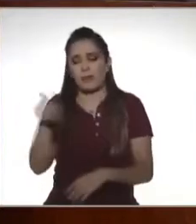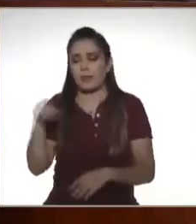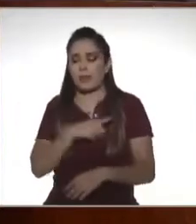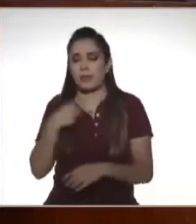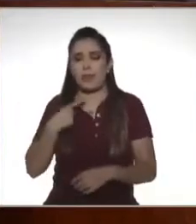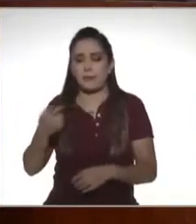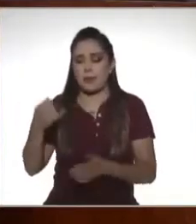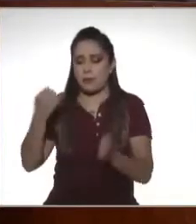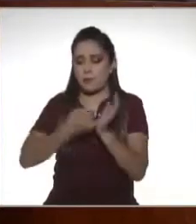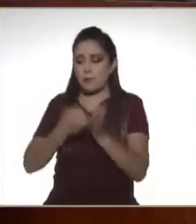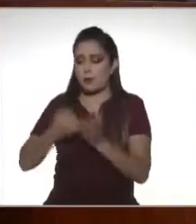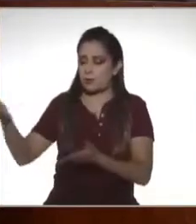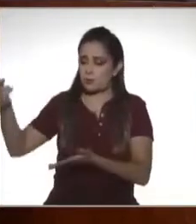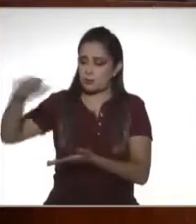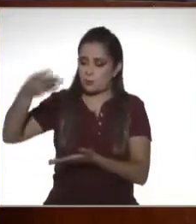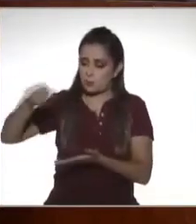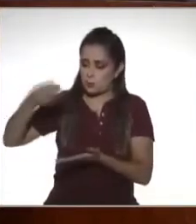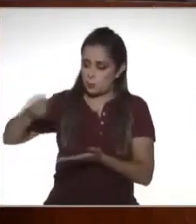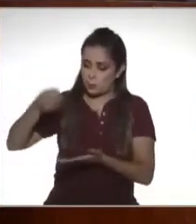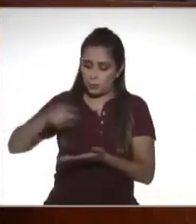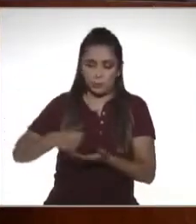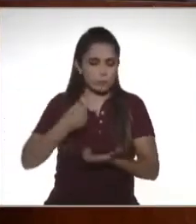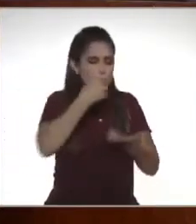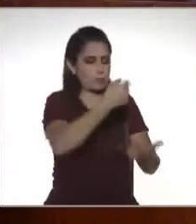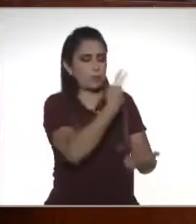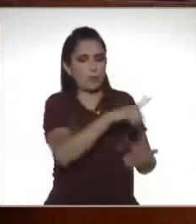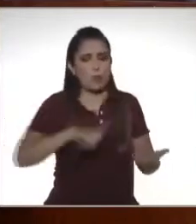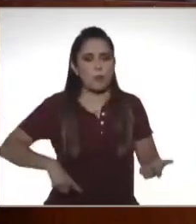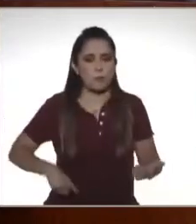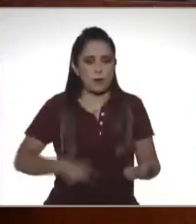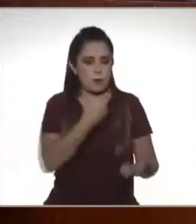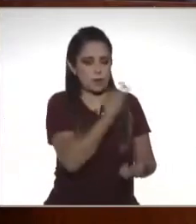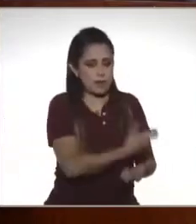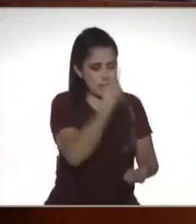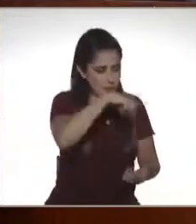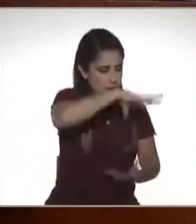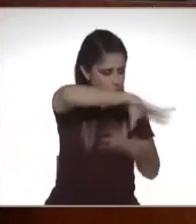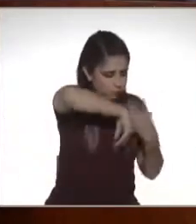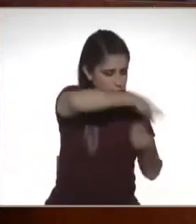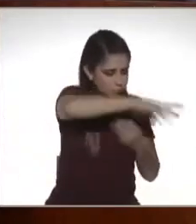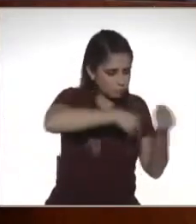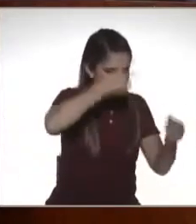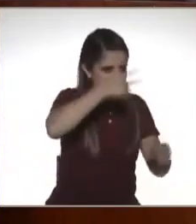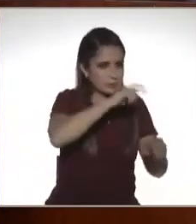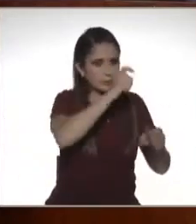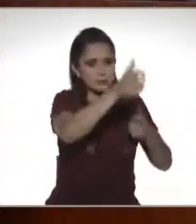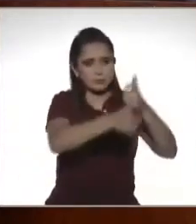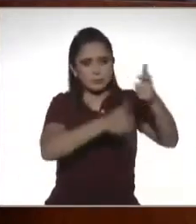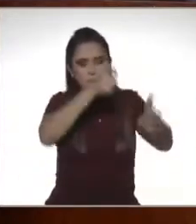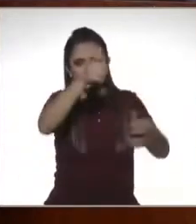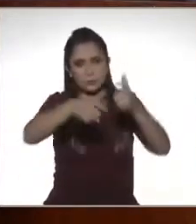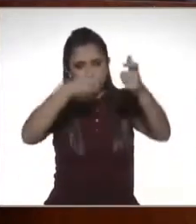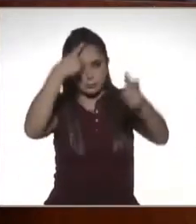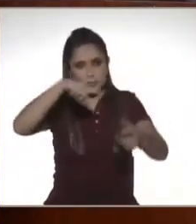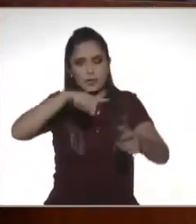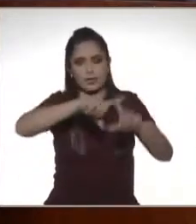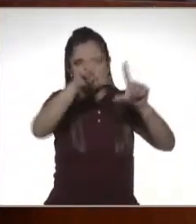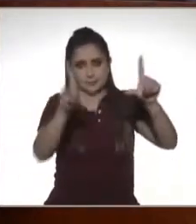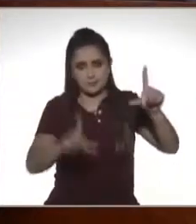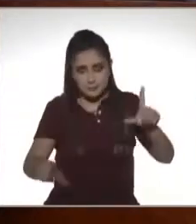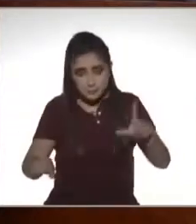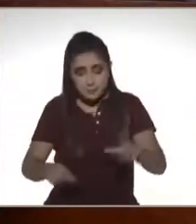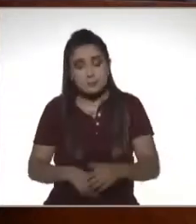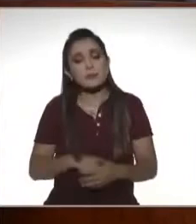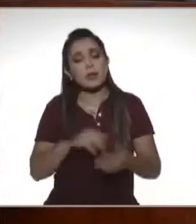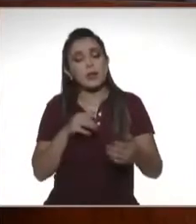público y ya de ahí nos remite a la forma en que señalen las leyes. Entonces, como decía el compañero, aquí hay